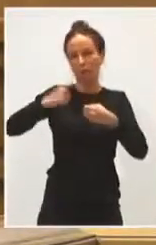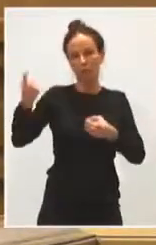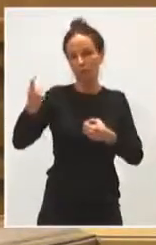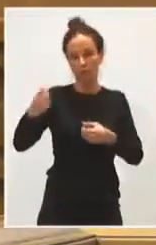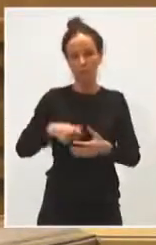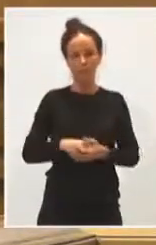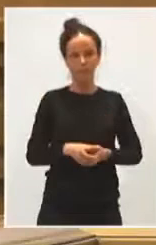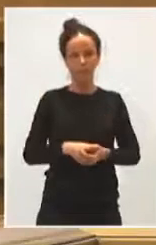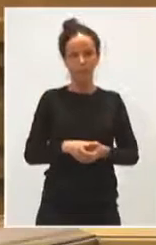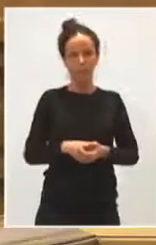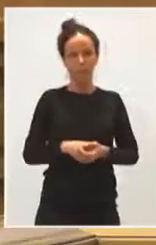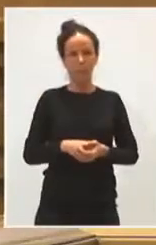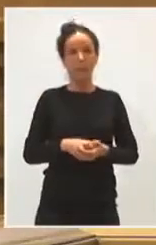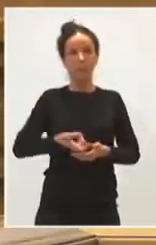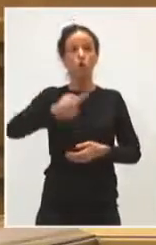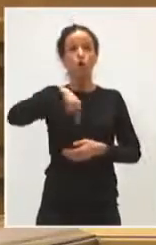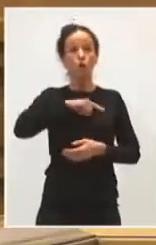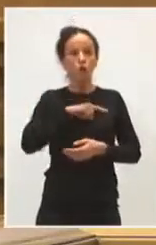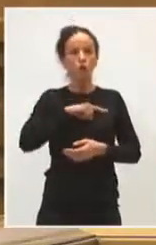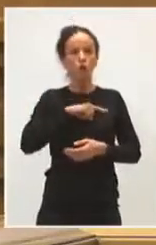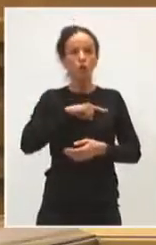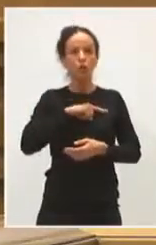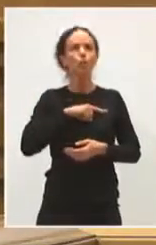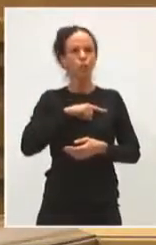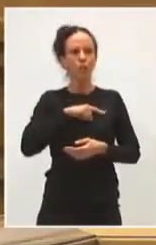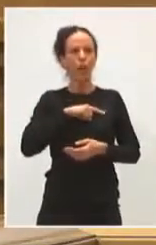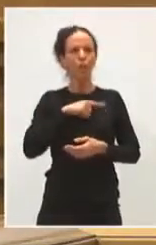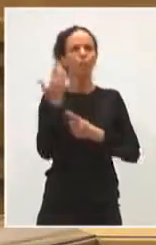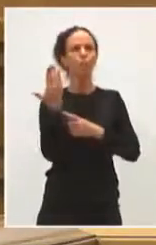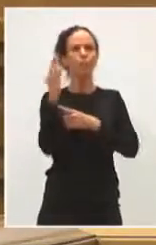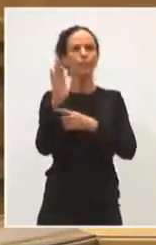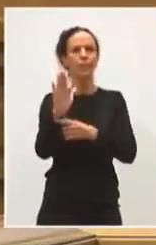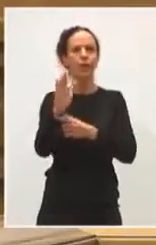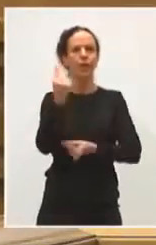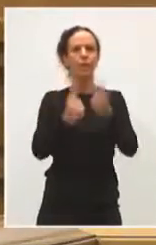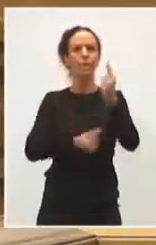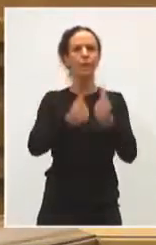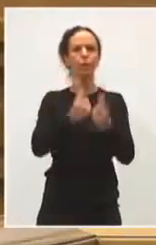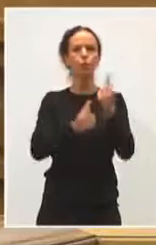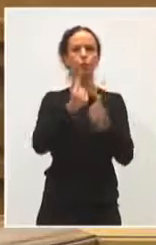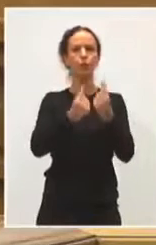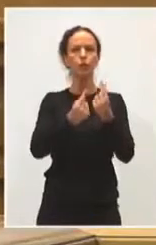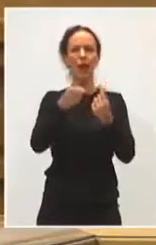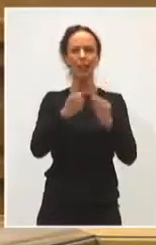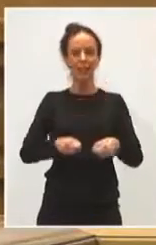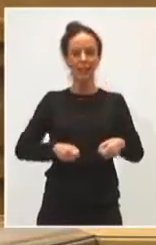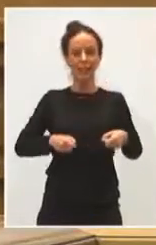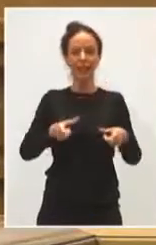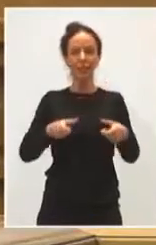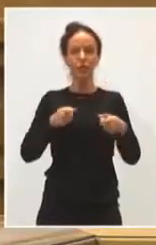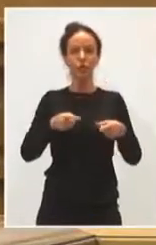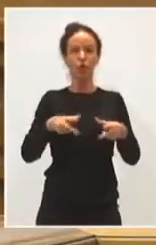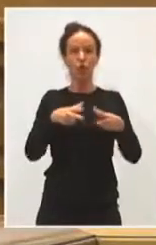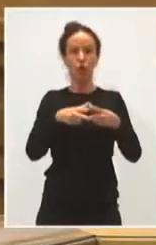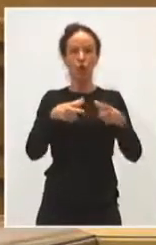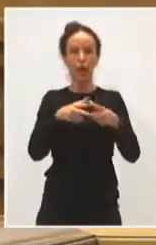es que nosotros vamos a plantear un presupuesto en el que va a crecer el gasto social, lo viene haciendo